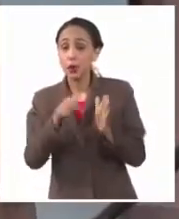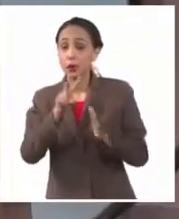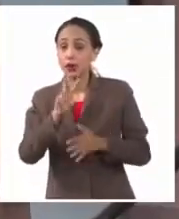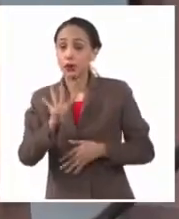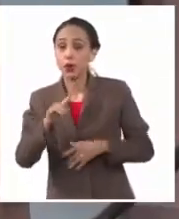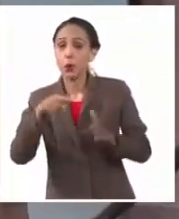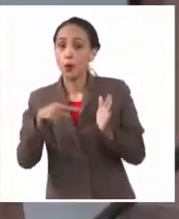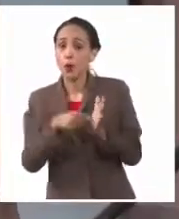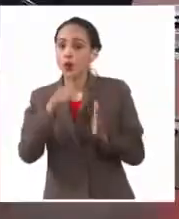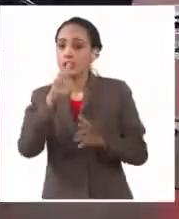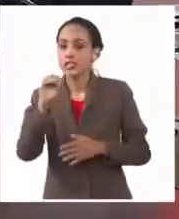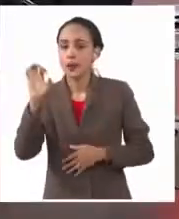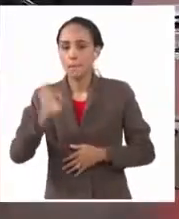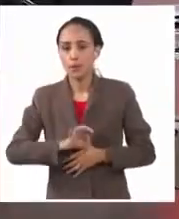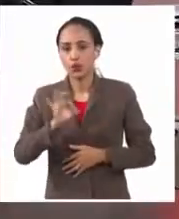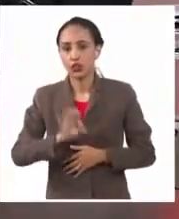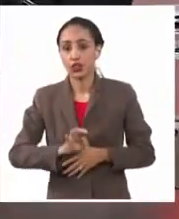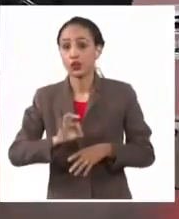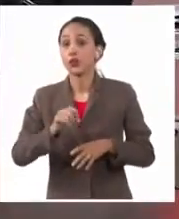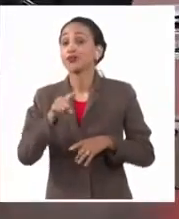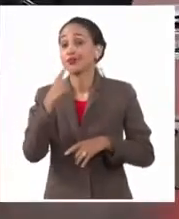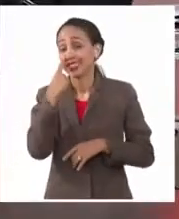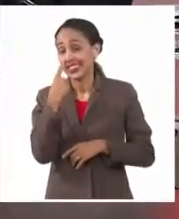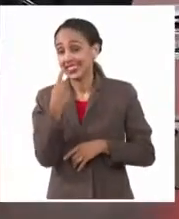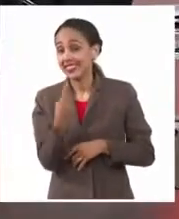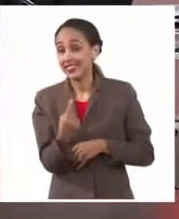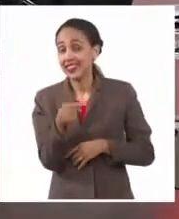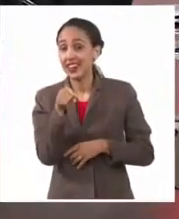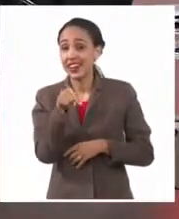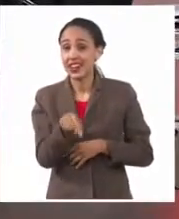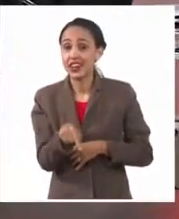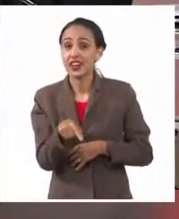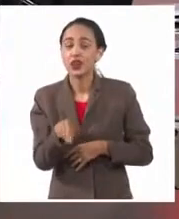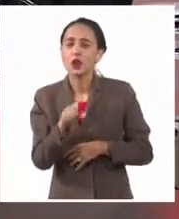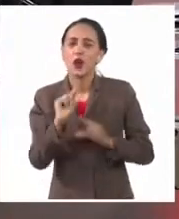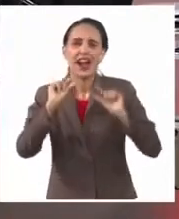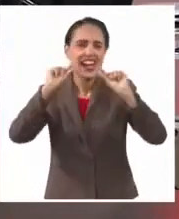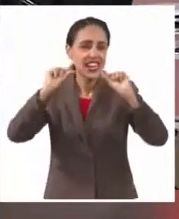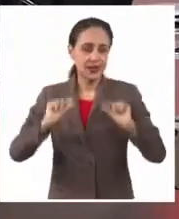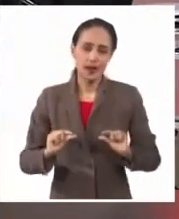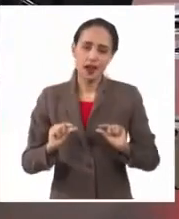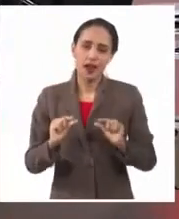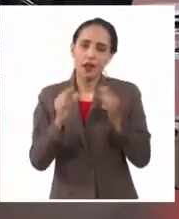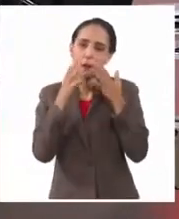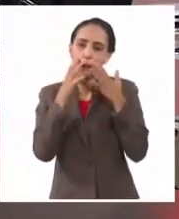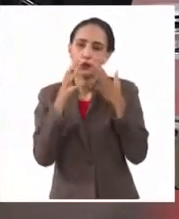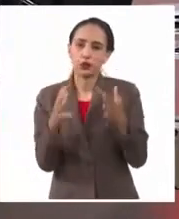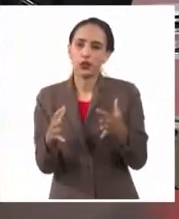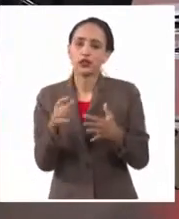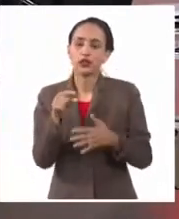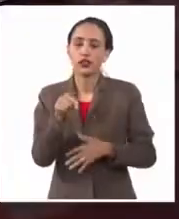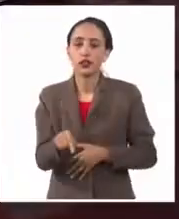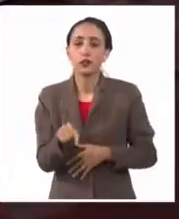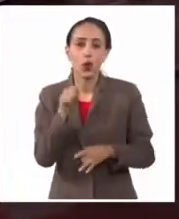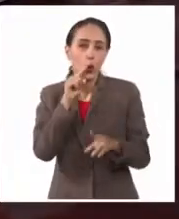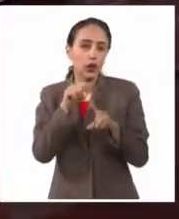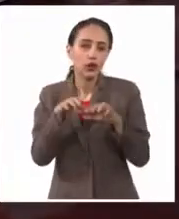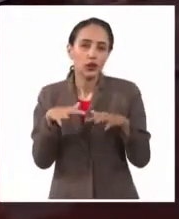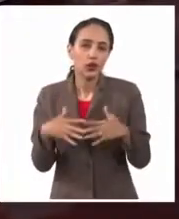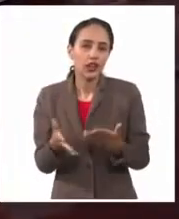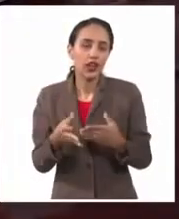100%. Por tanto, hay un impacto y una rebaja importante en función de